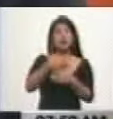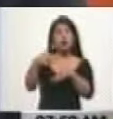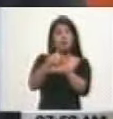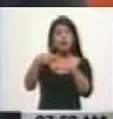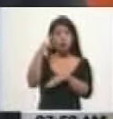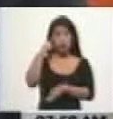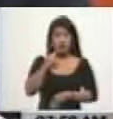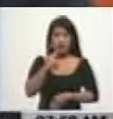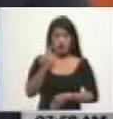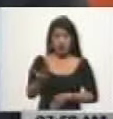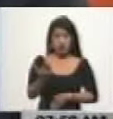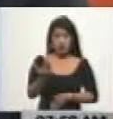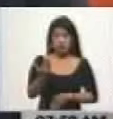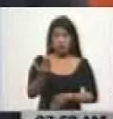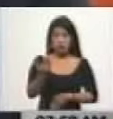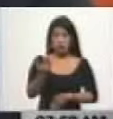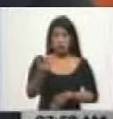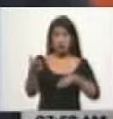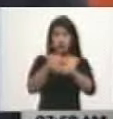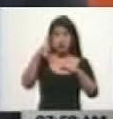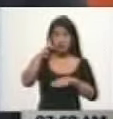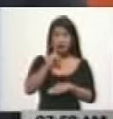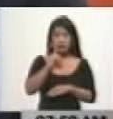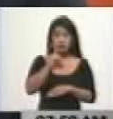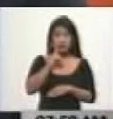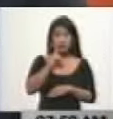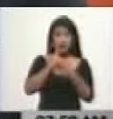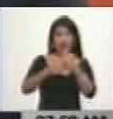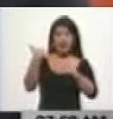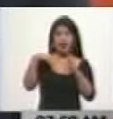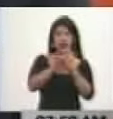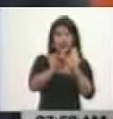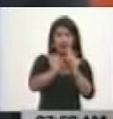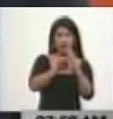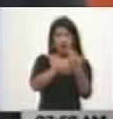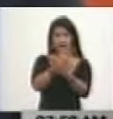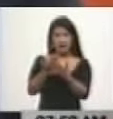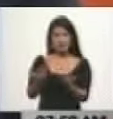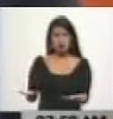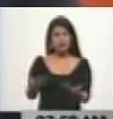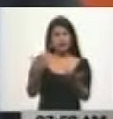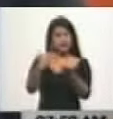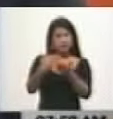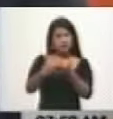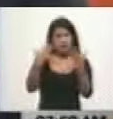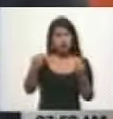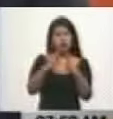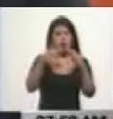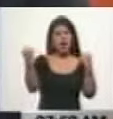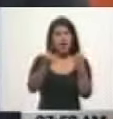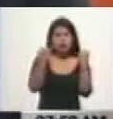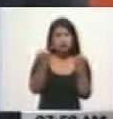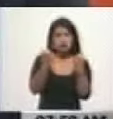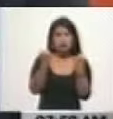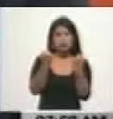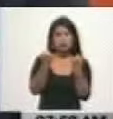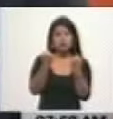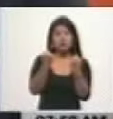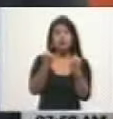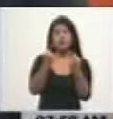desde nuestra ley hasta la materialización de la acción por